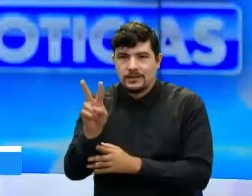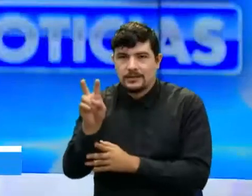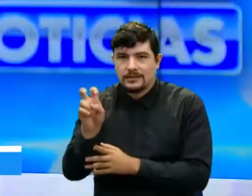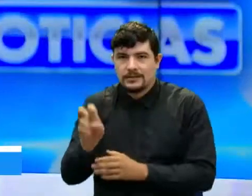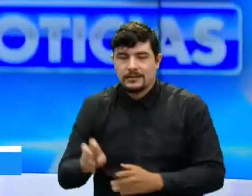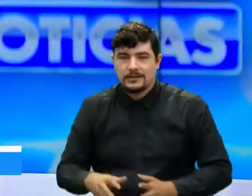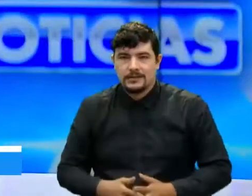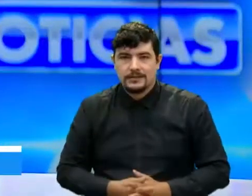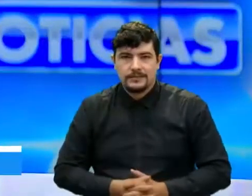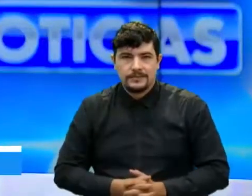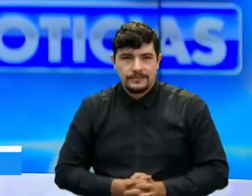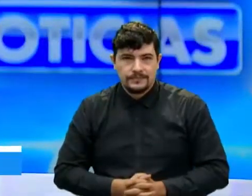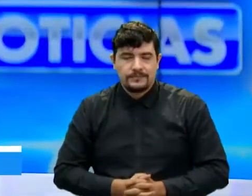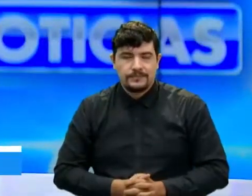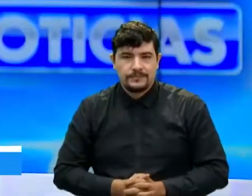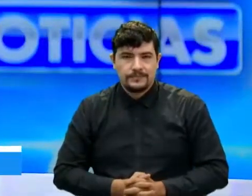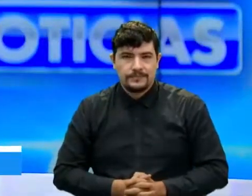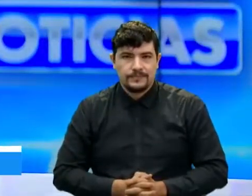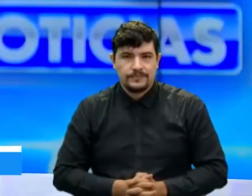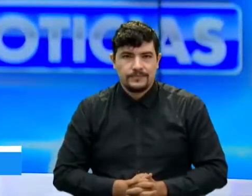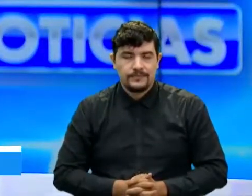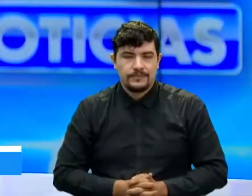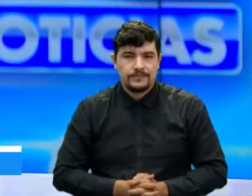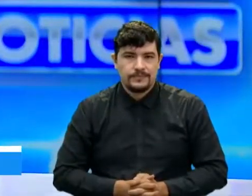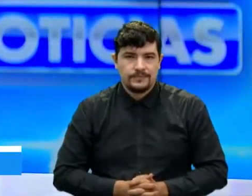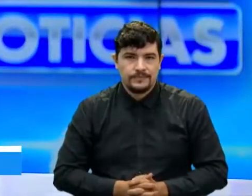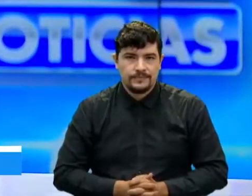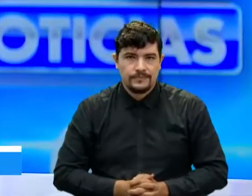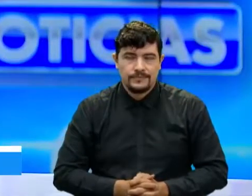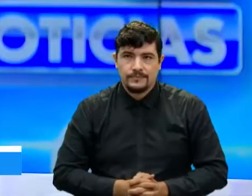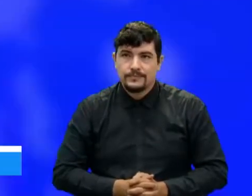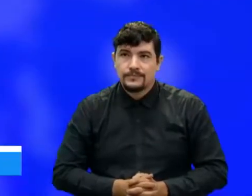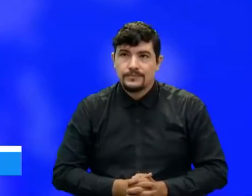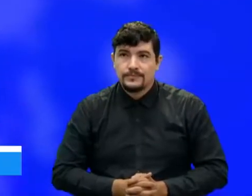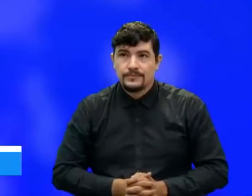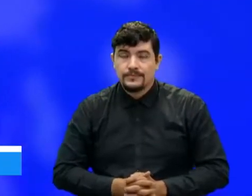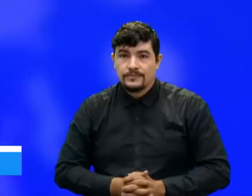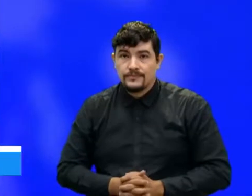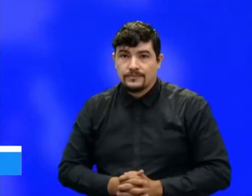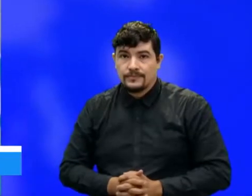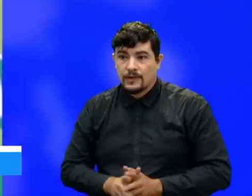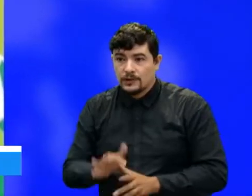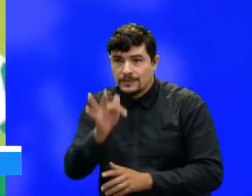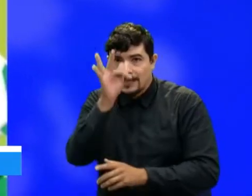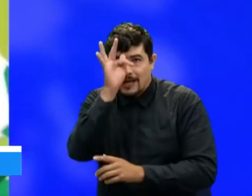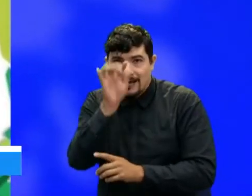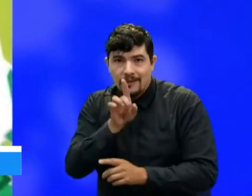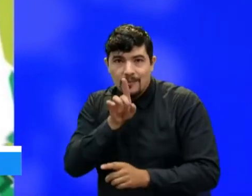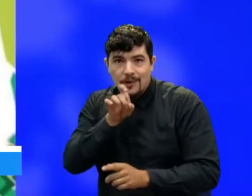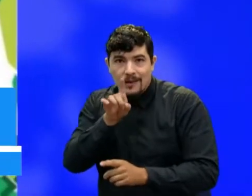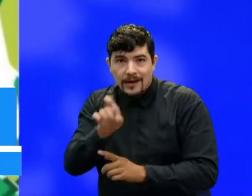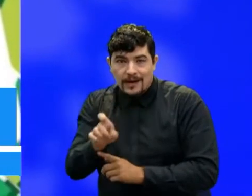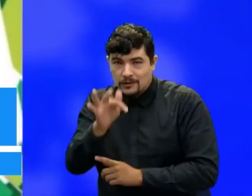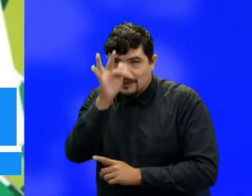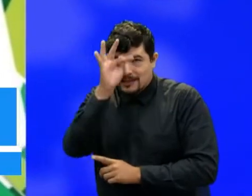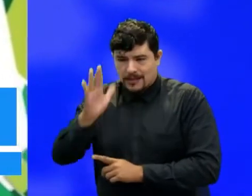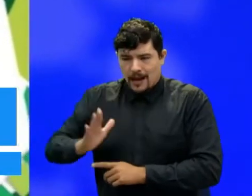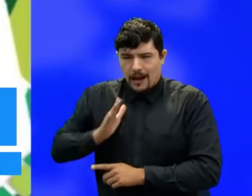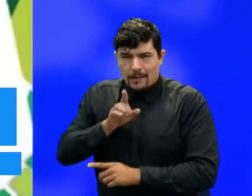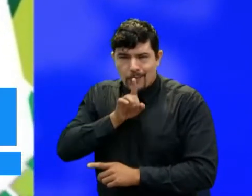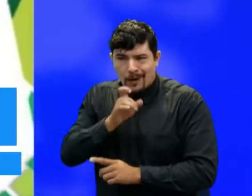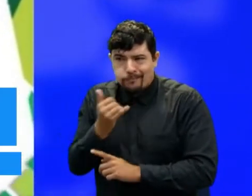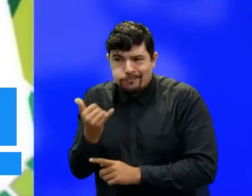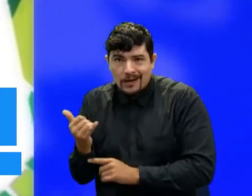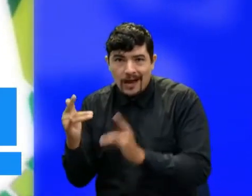Y a niveles críticos llegó la ocupación de camas UCI en la clínica Bucaramanga. Así lo advirtieron directivos del centro clínico,